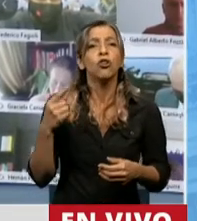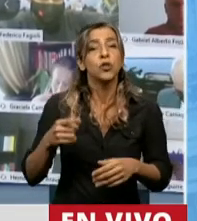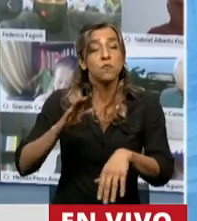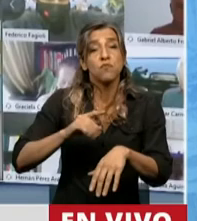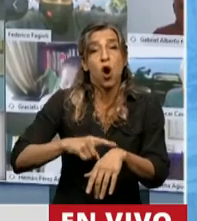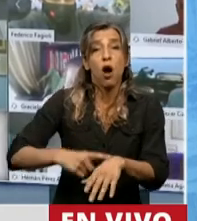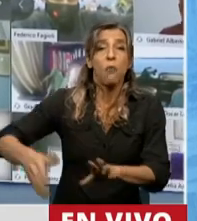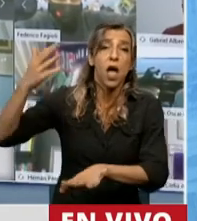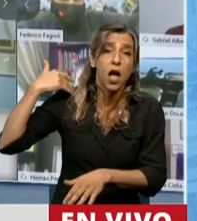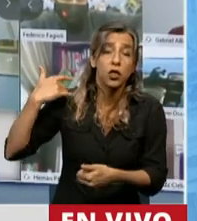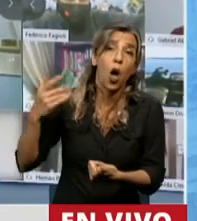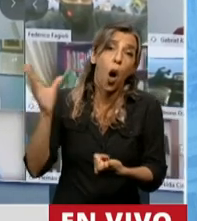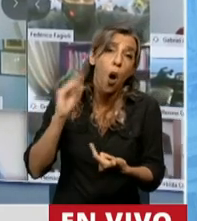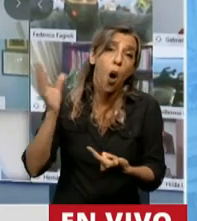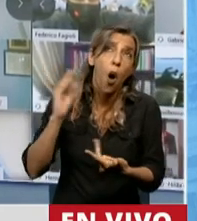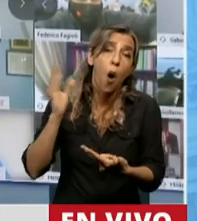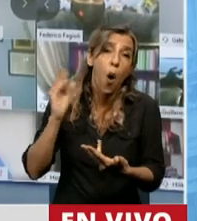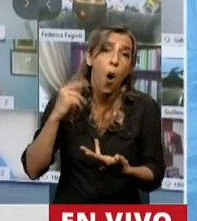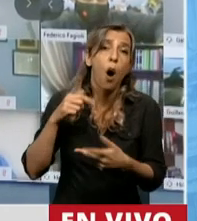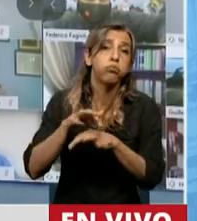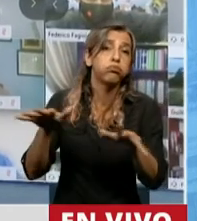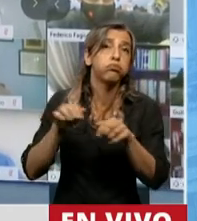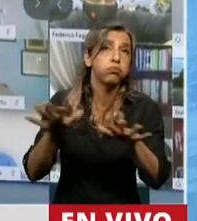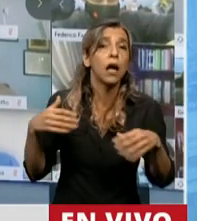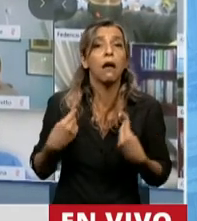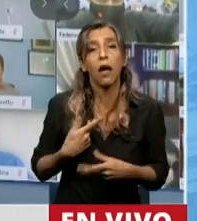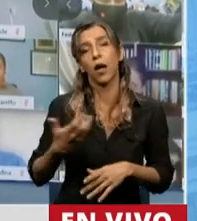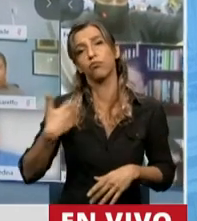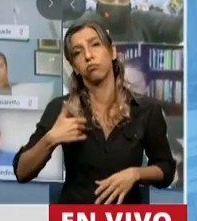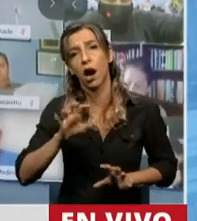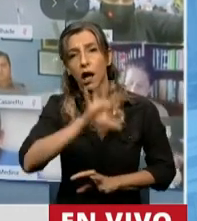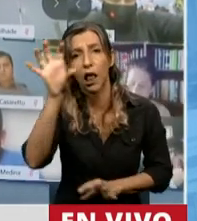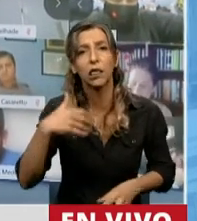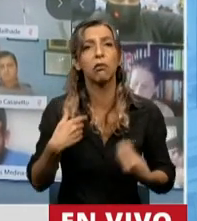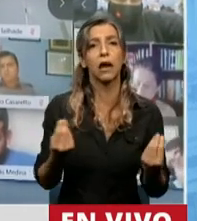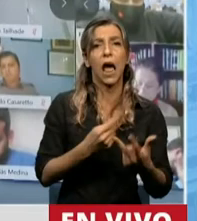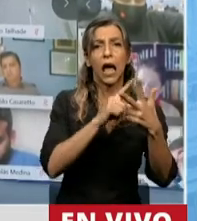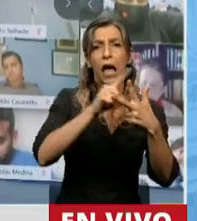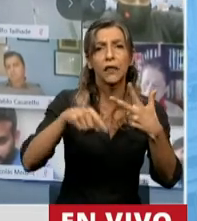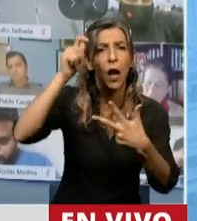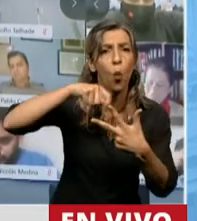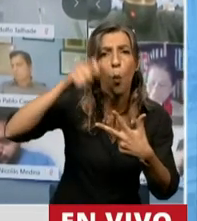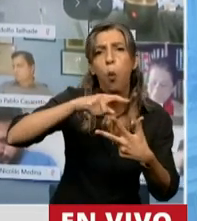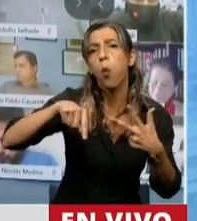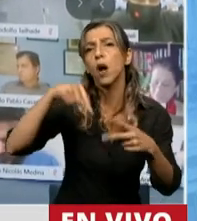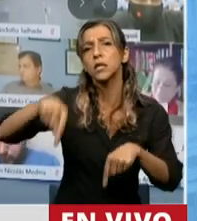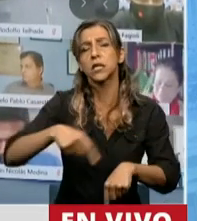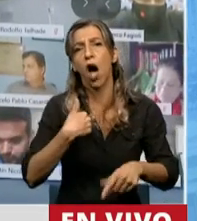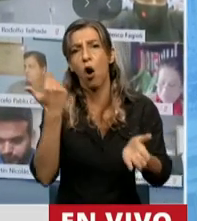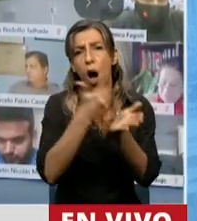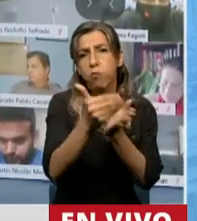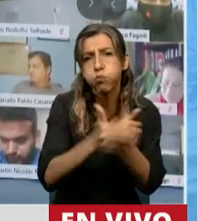audiencia pública hasta esta parte, que la República, que se cargan a 3 jueces, que estamos violando la